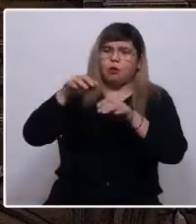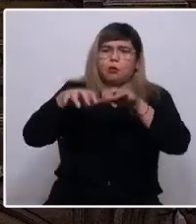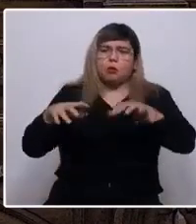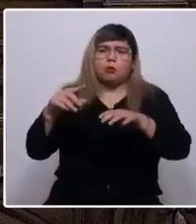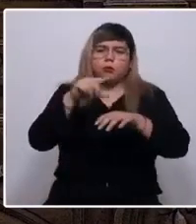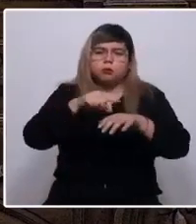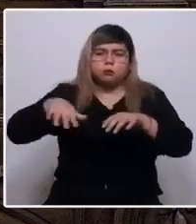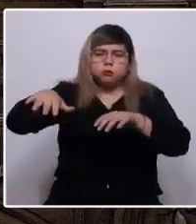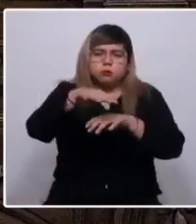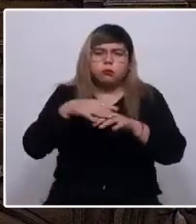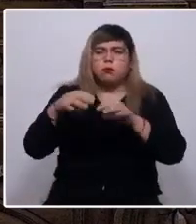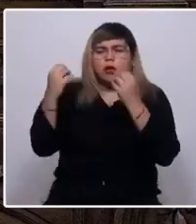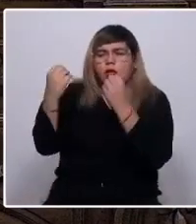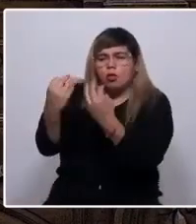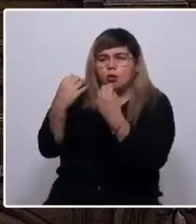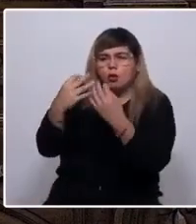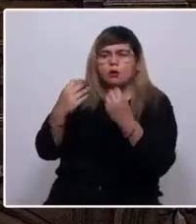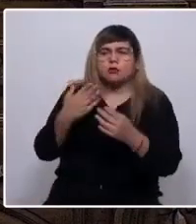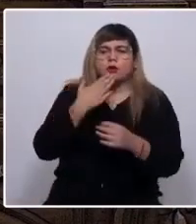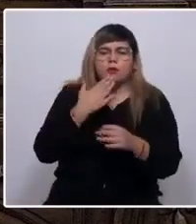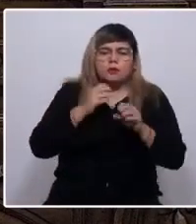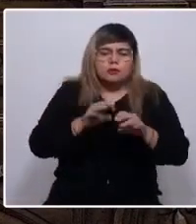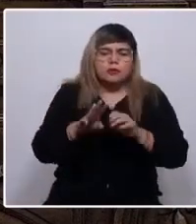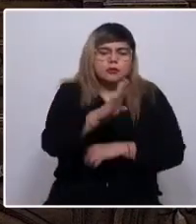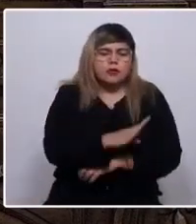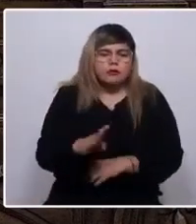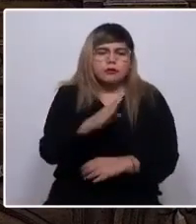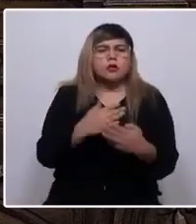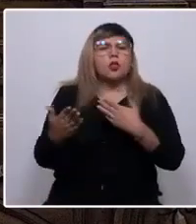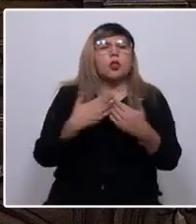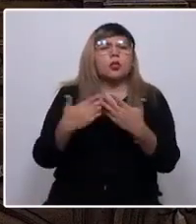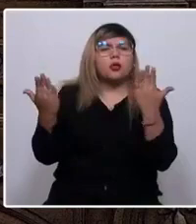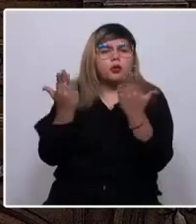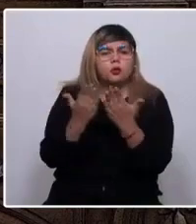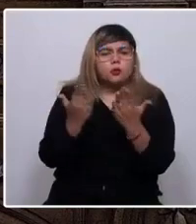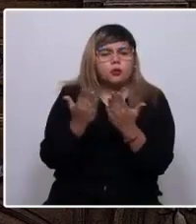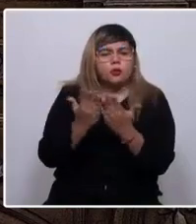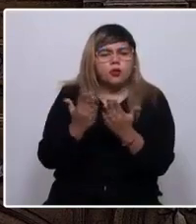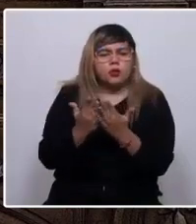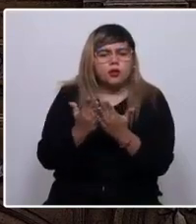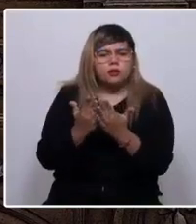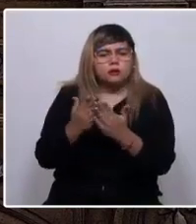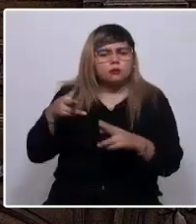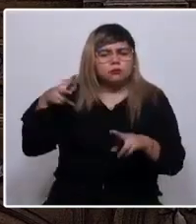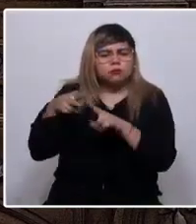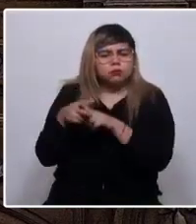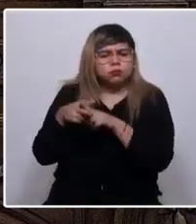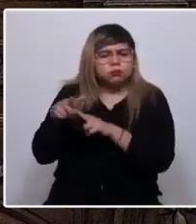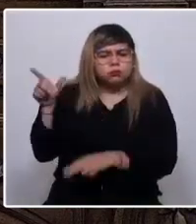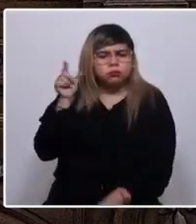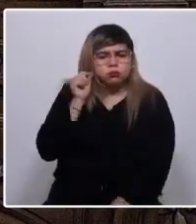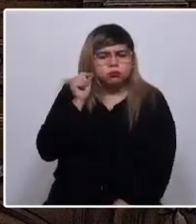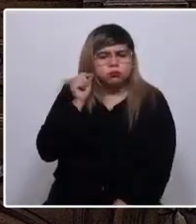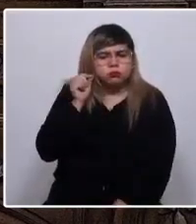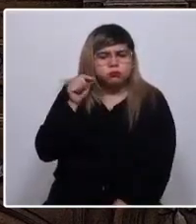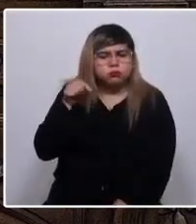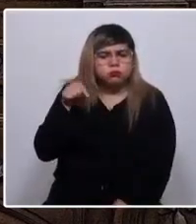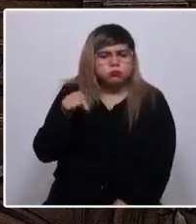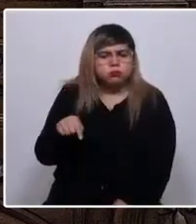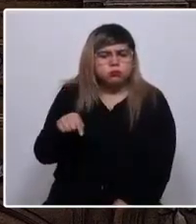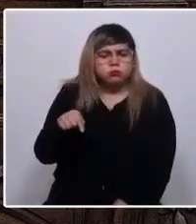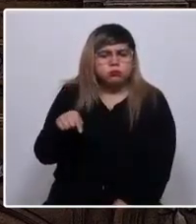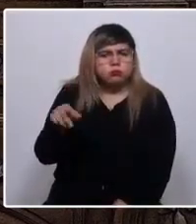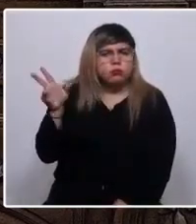el fin de darnos educación. Mi enseñanza básica la estudié y la cursé en la escuela F62 de Camiña, para continuar mis